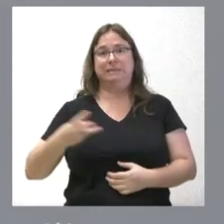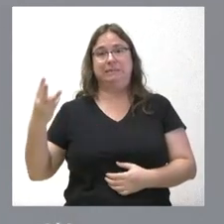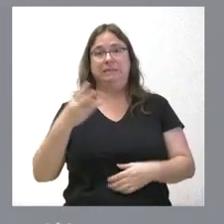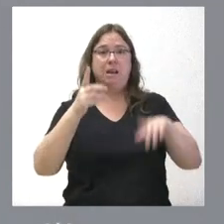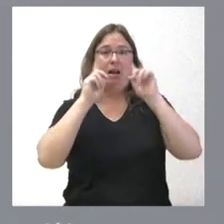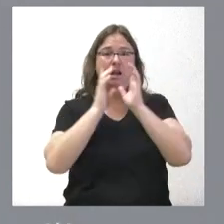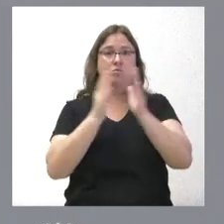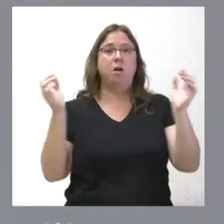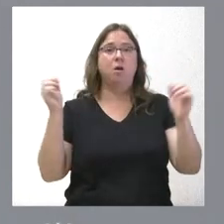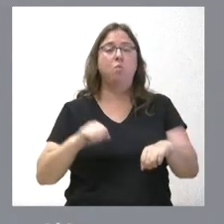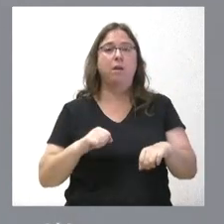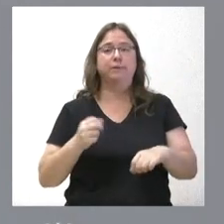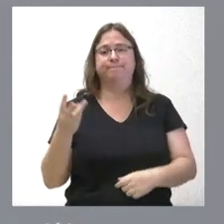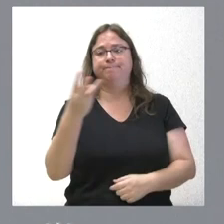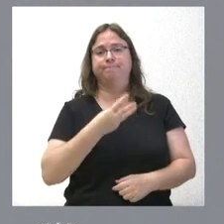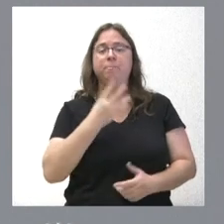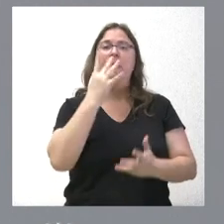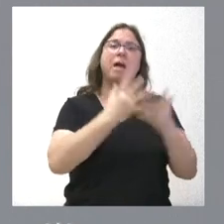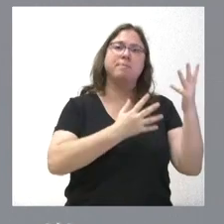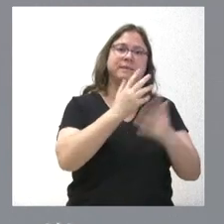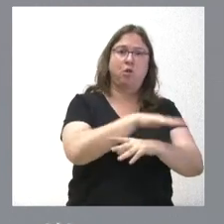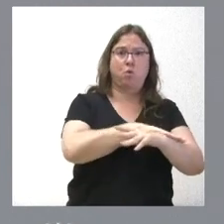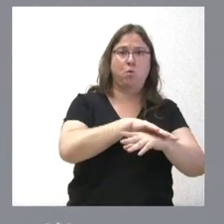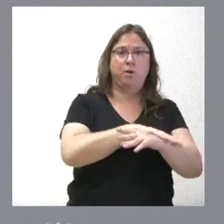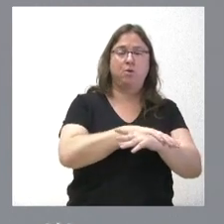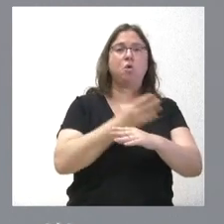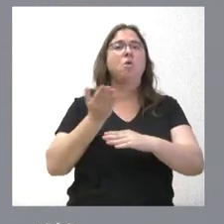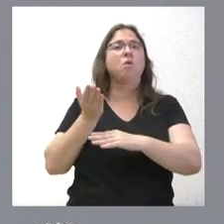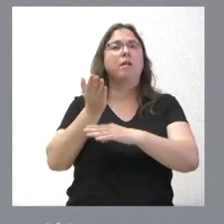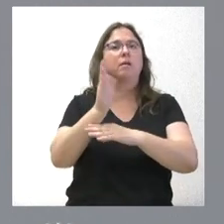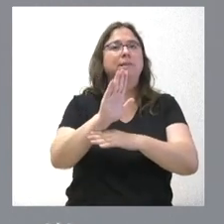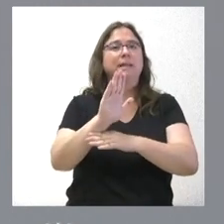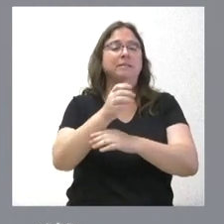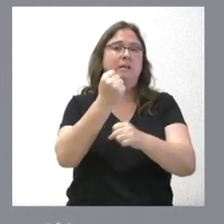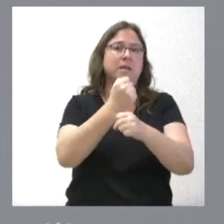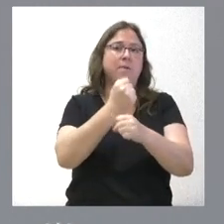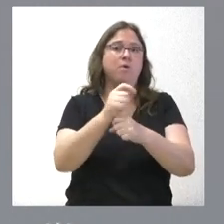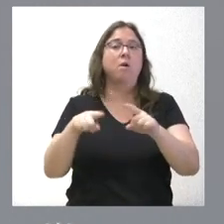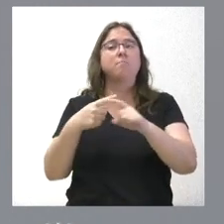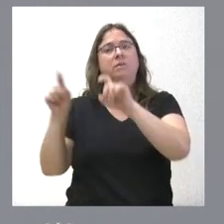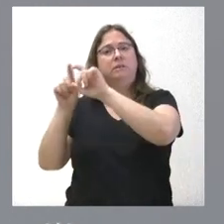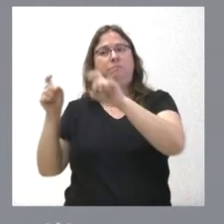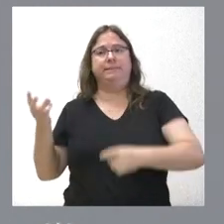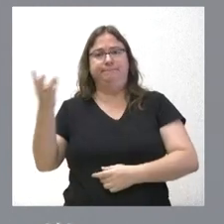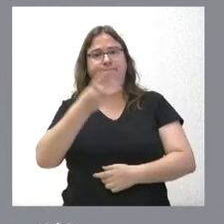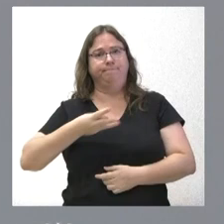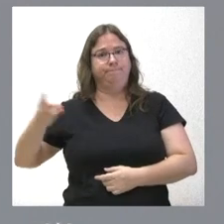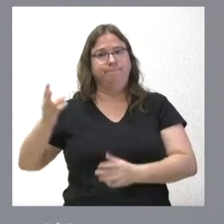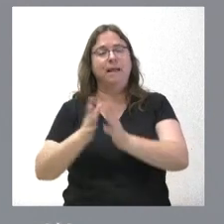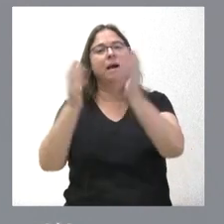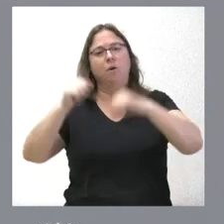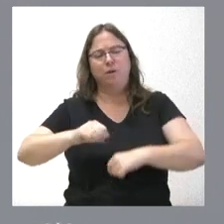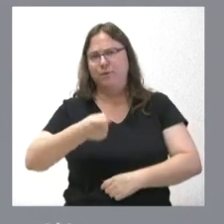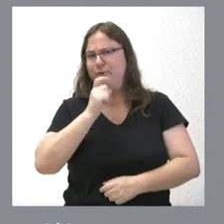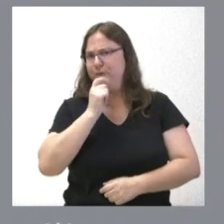el caso, entre Administración, representantes de los trabajadores, de los empresarios, pues siempre es complejo,